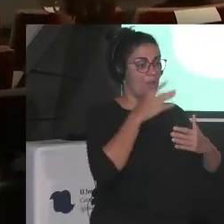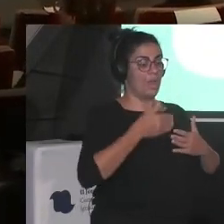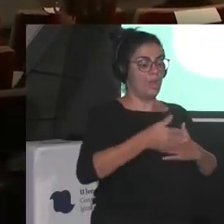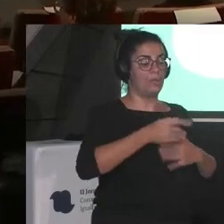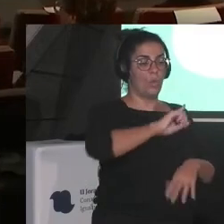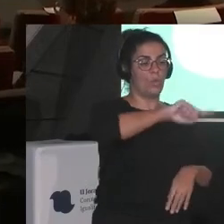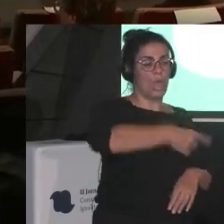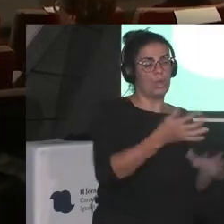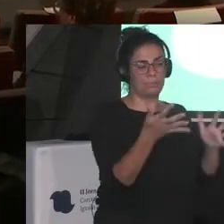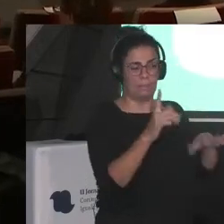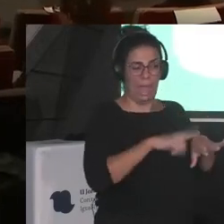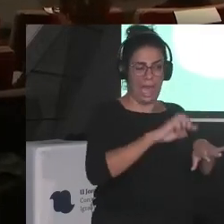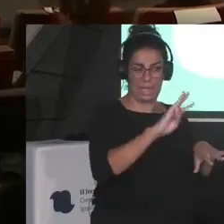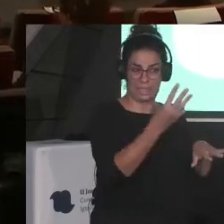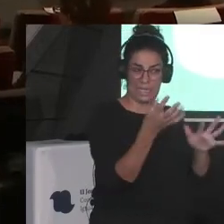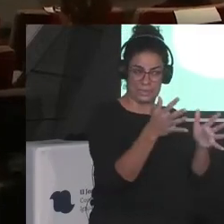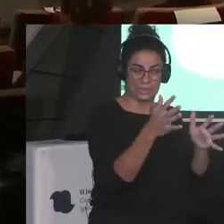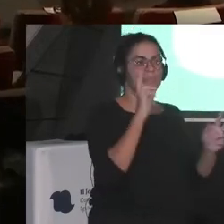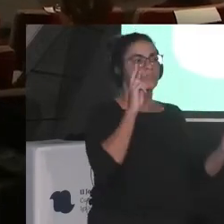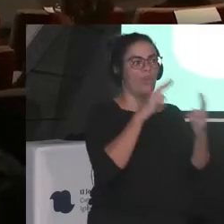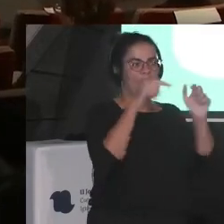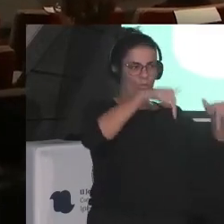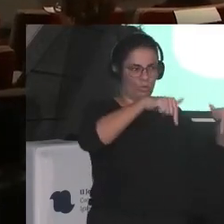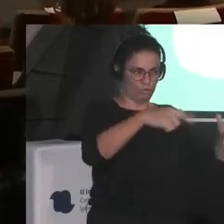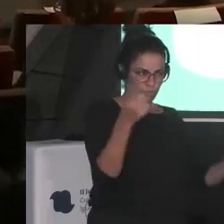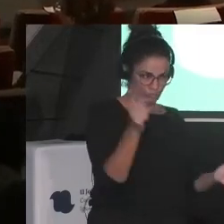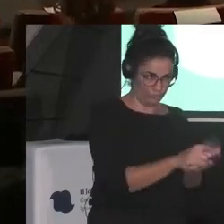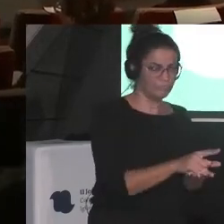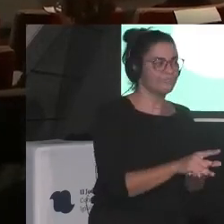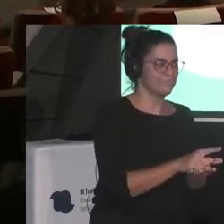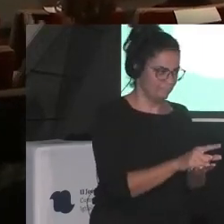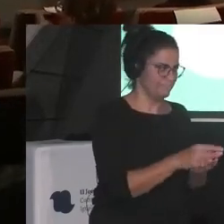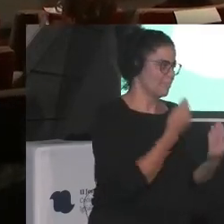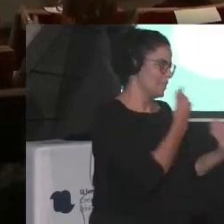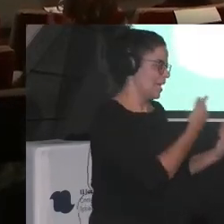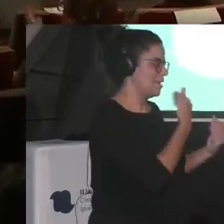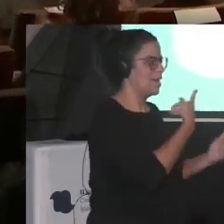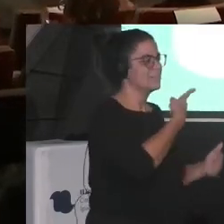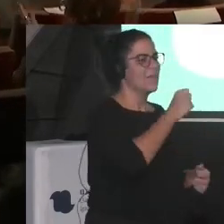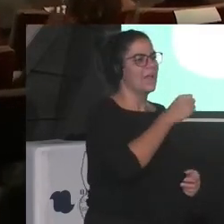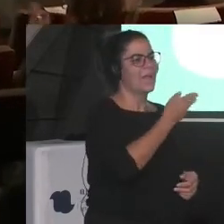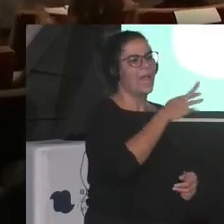por ahí nos vemos de nuevo aquí en el almuerzo muchísimas gracias Gabriela gracias